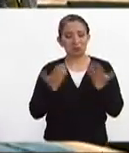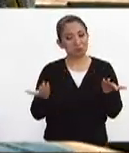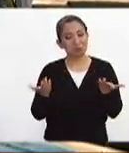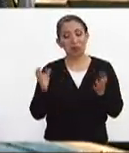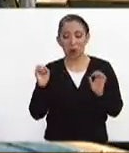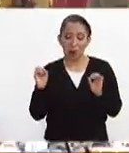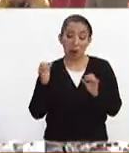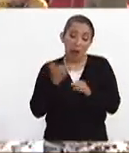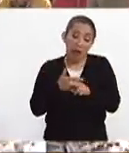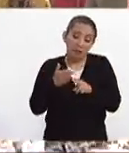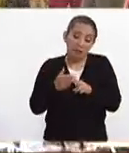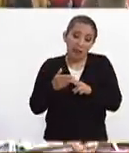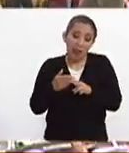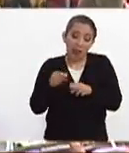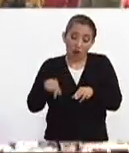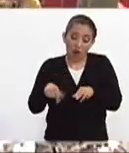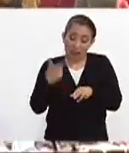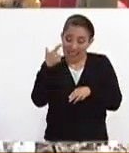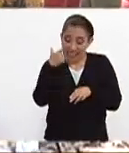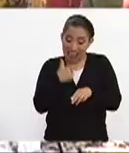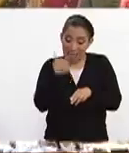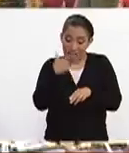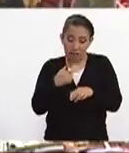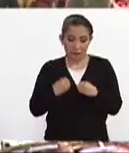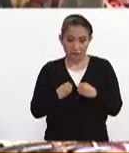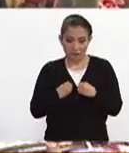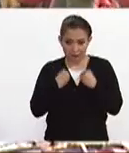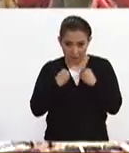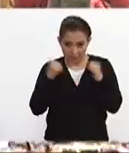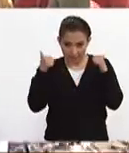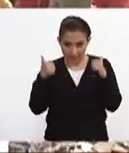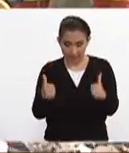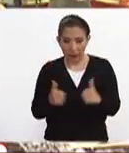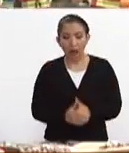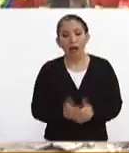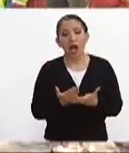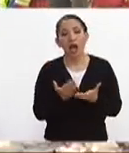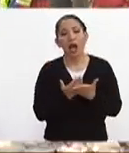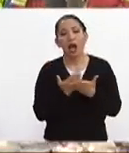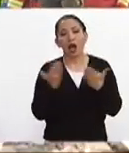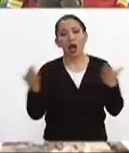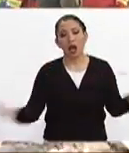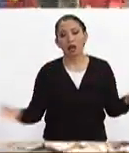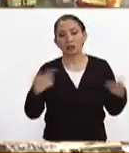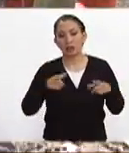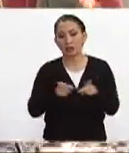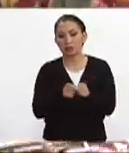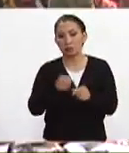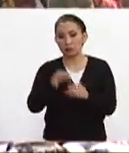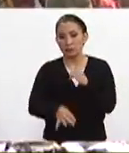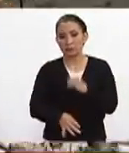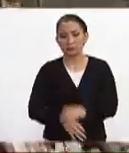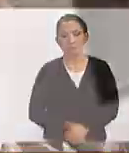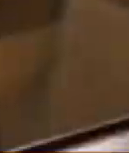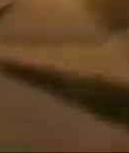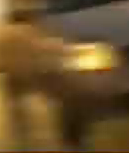o por lo menos hasta esta noche se encontraba bien vamos ahora a nuestro resumen final